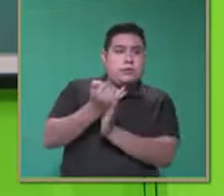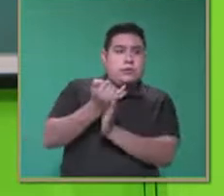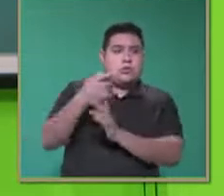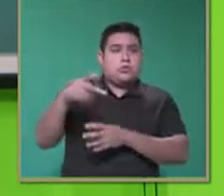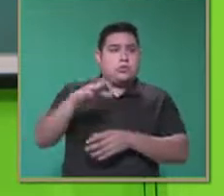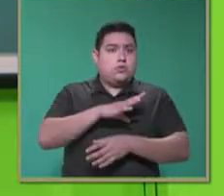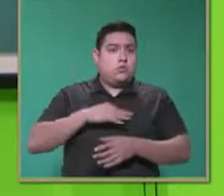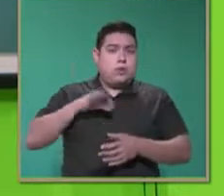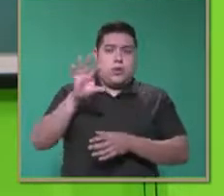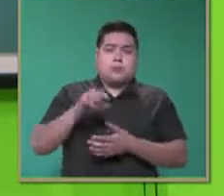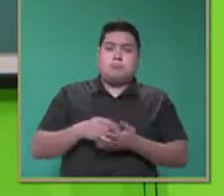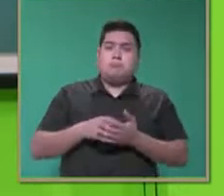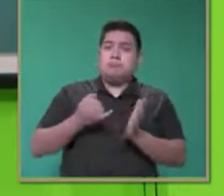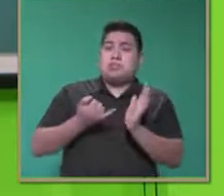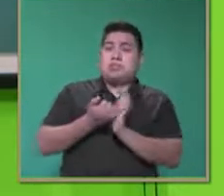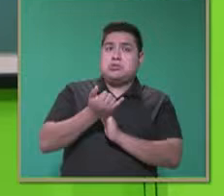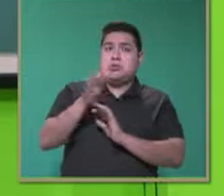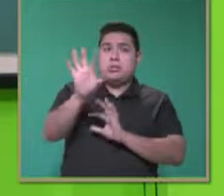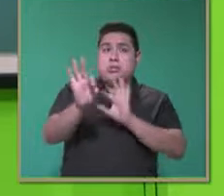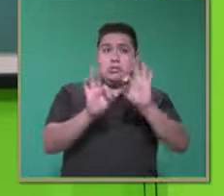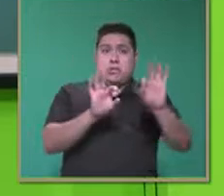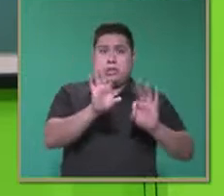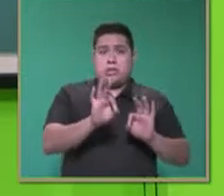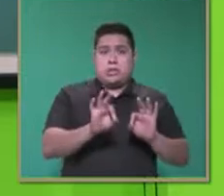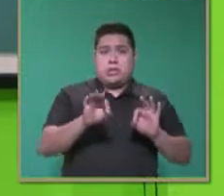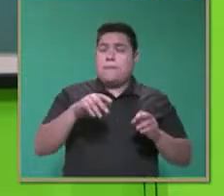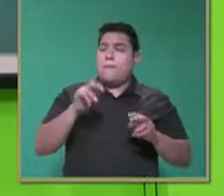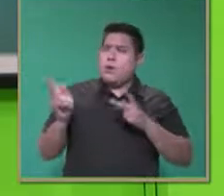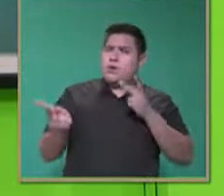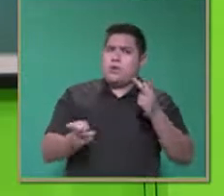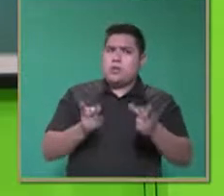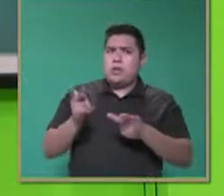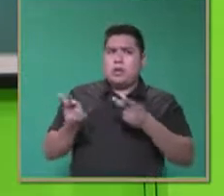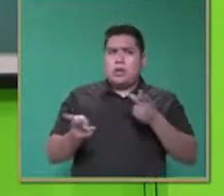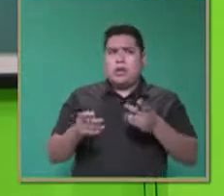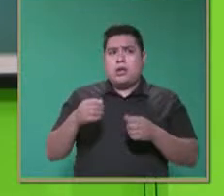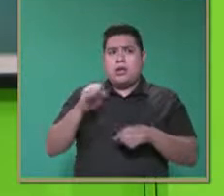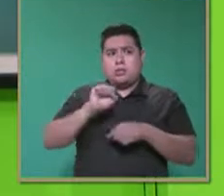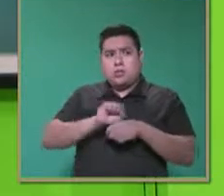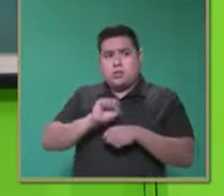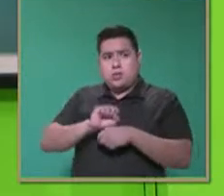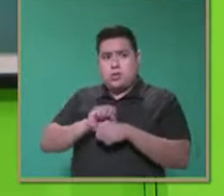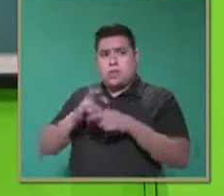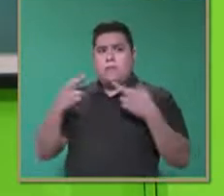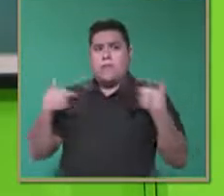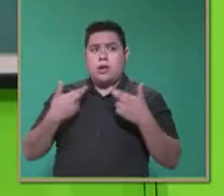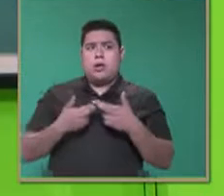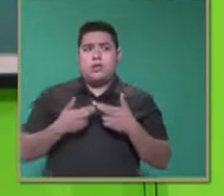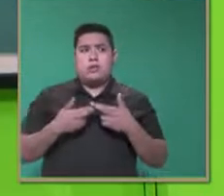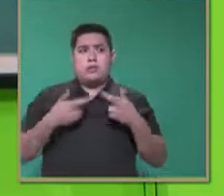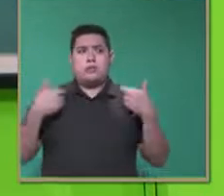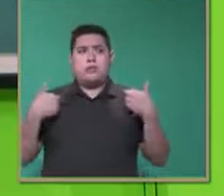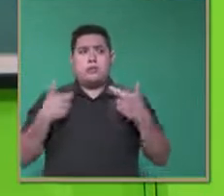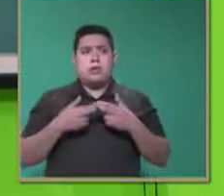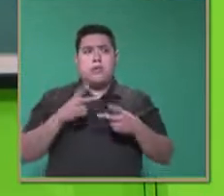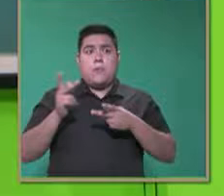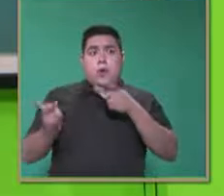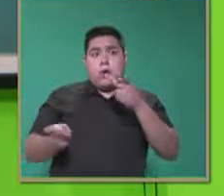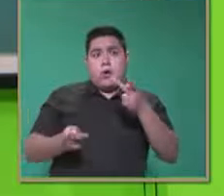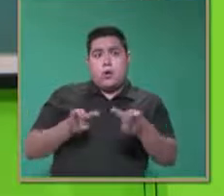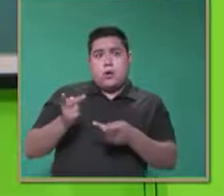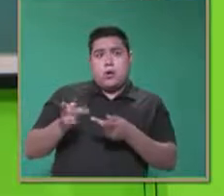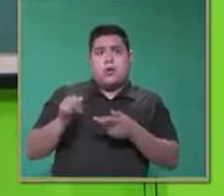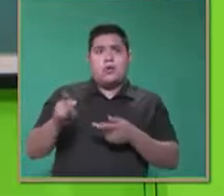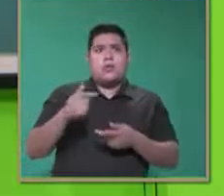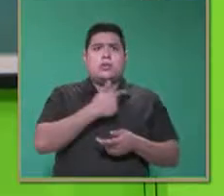vida. Sí, debemos irles preguntando en la secundaria, los docentes, ya les empezamos a preguntar qué es lo que